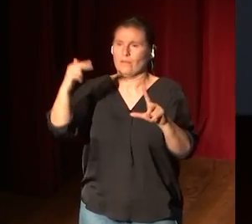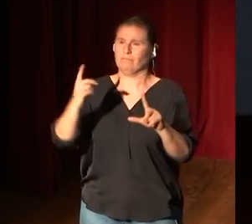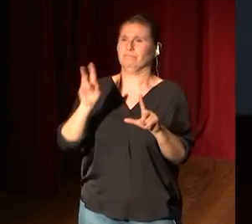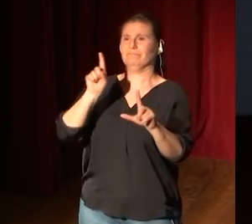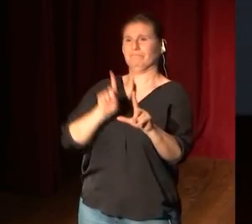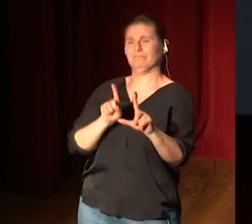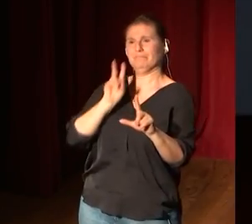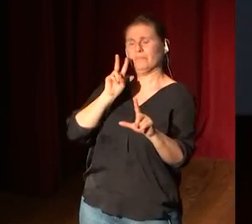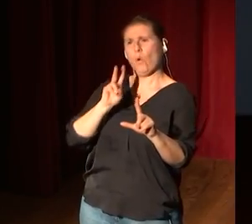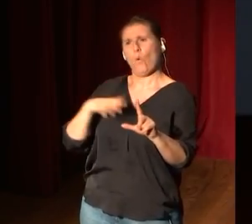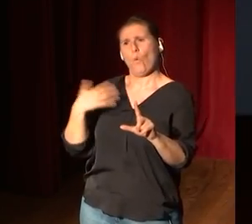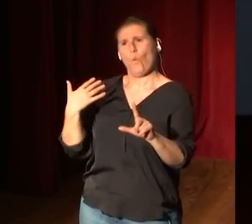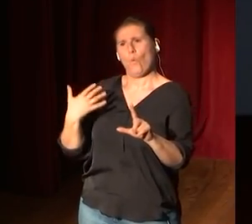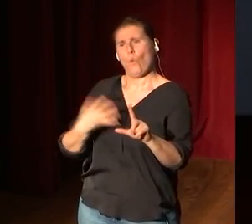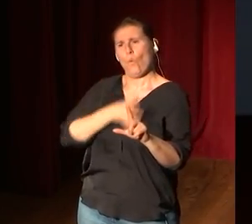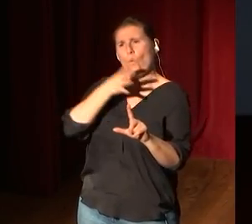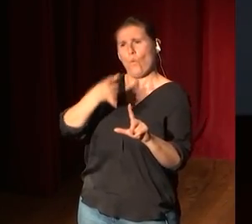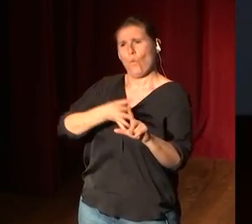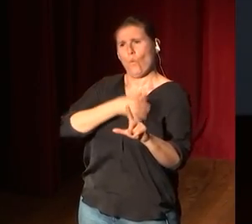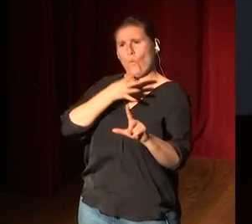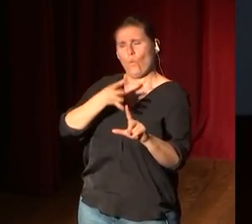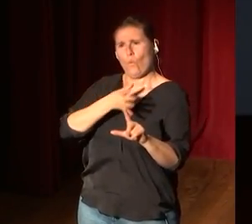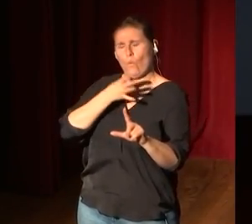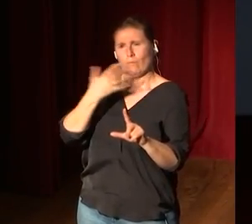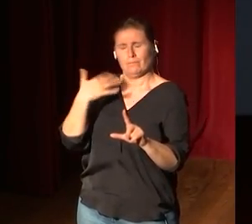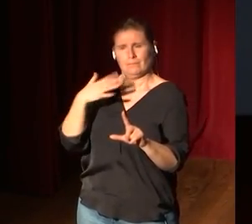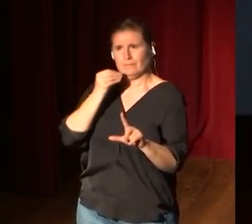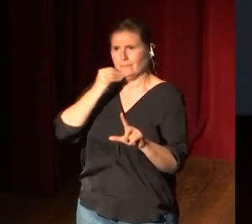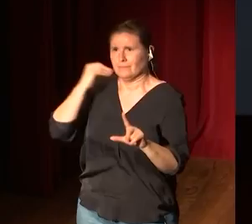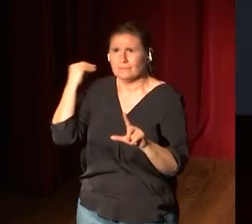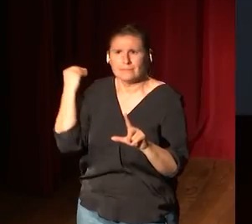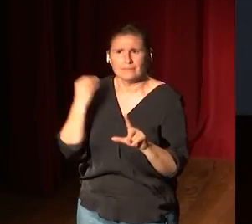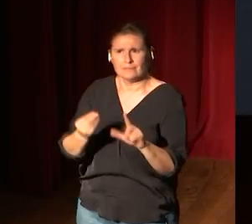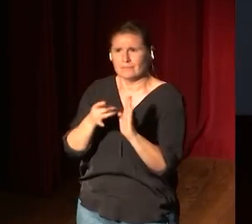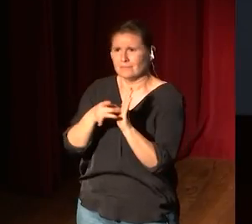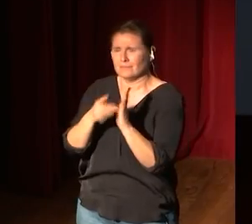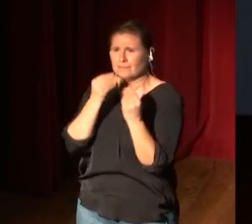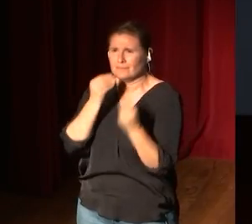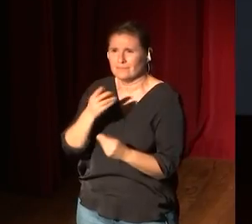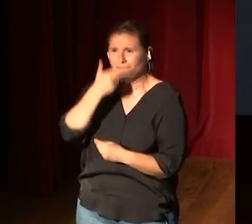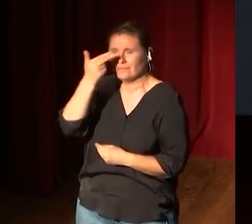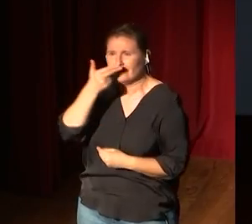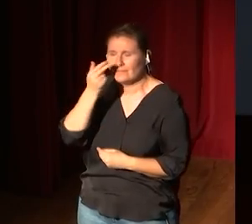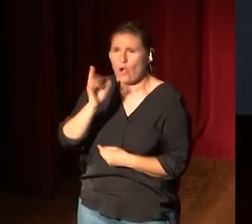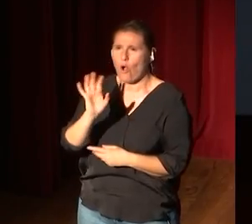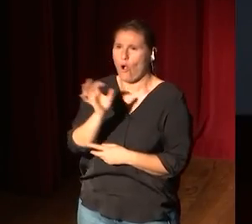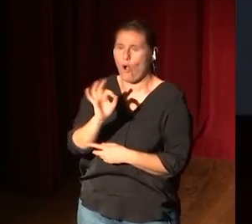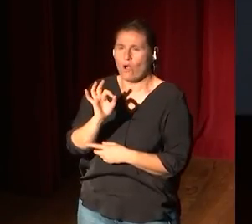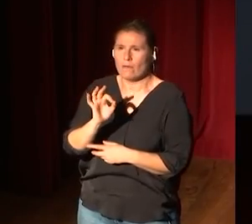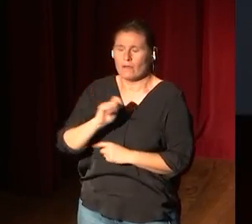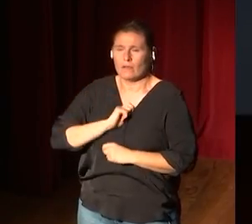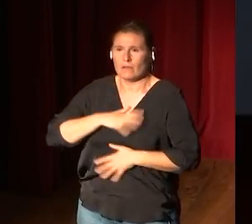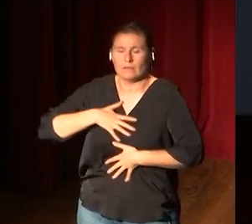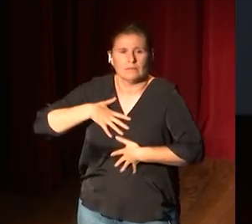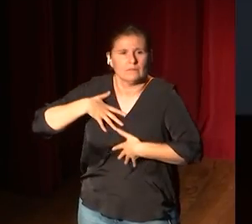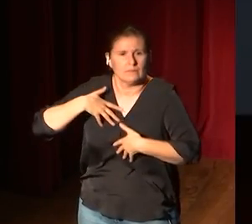decir, guau, qué bien, qué bien pintado, qué interesante o me conmueve?